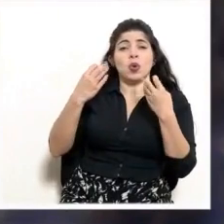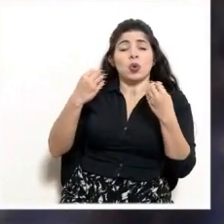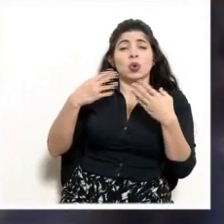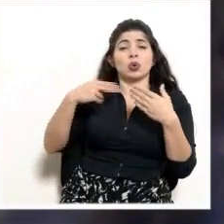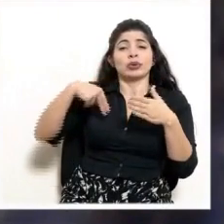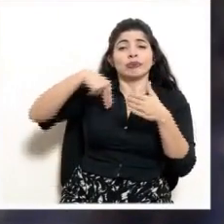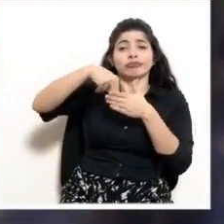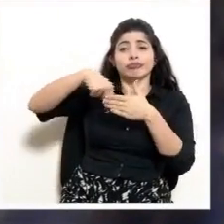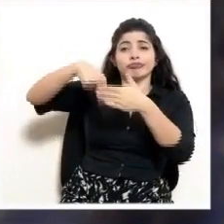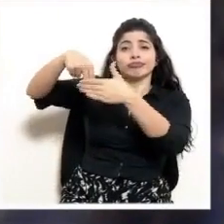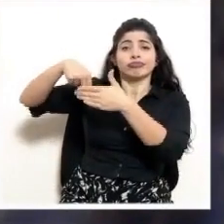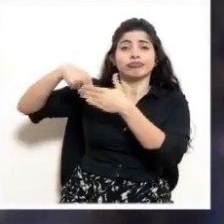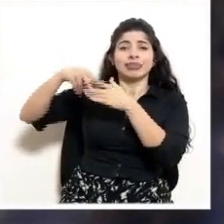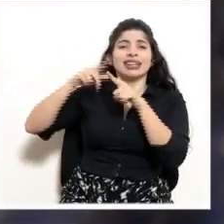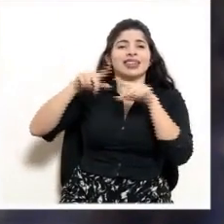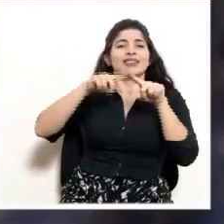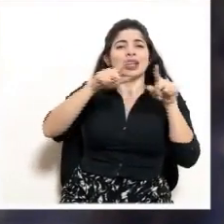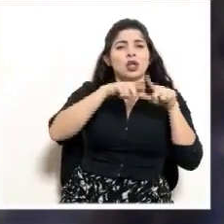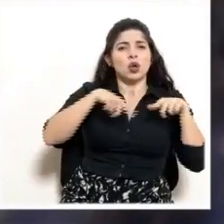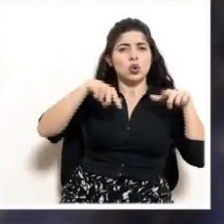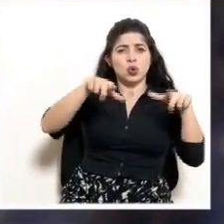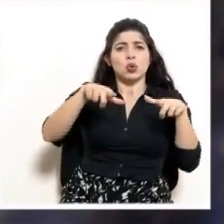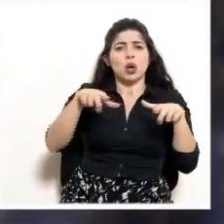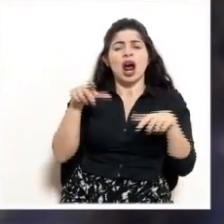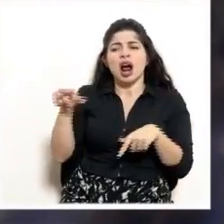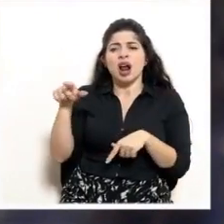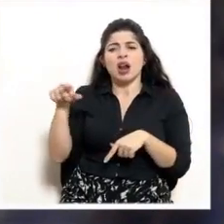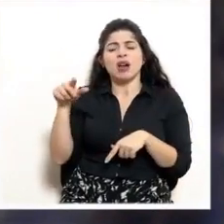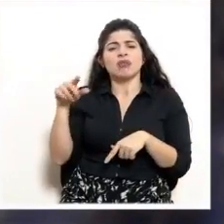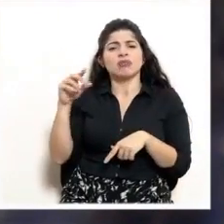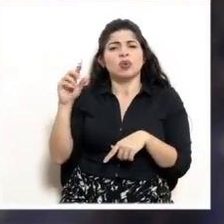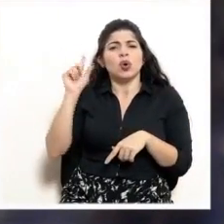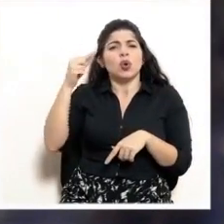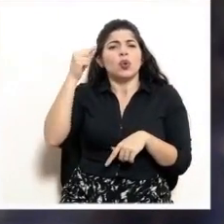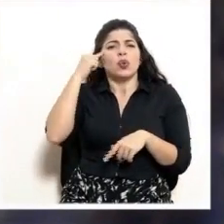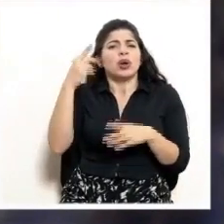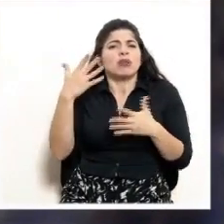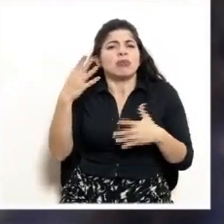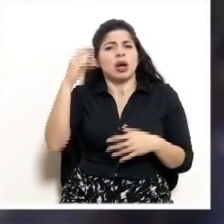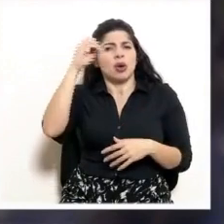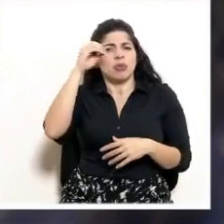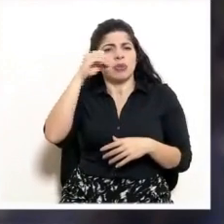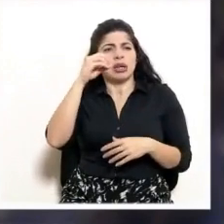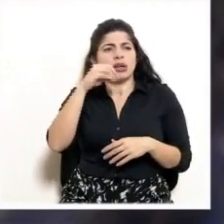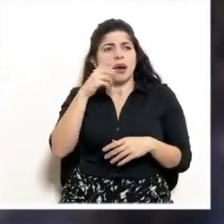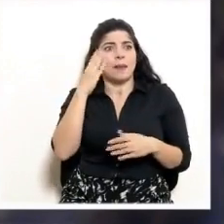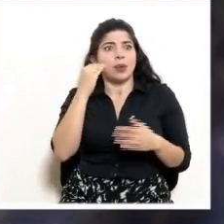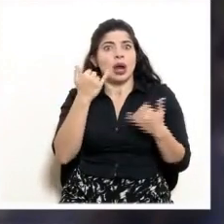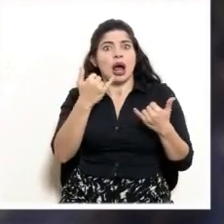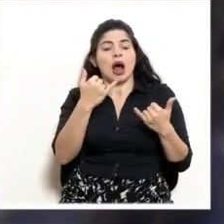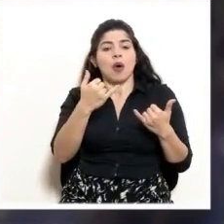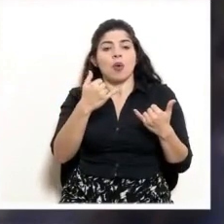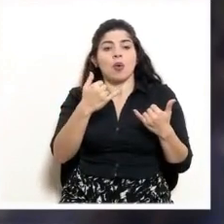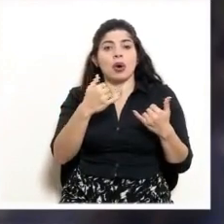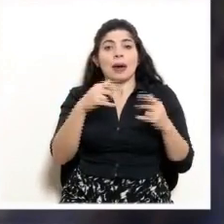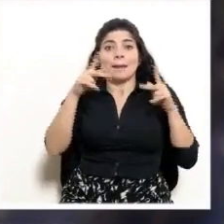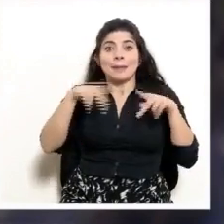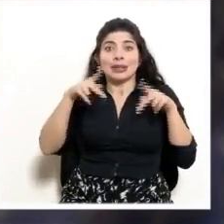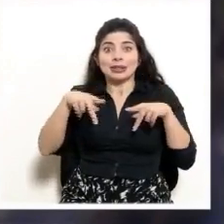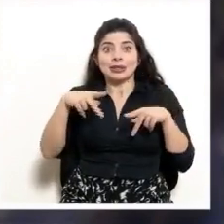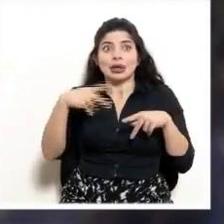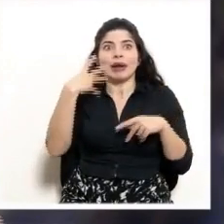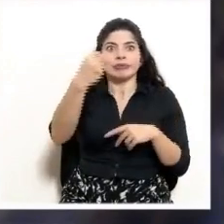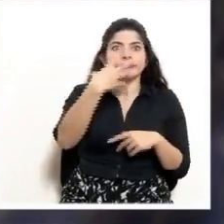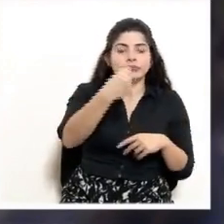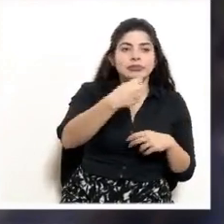percibiendo en el país en distintos lugares del país, ¿cuál es la posición del gobierno en este momento particularmente de cara a la movilización de los ciudadanos,